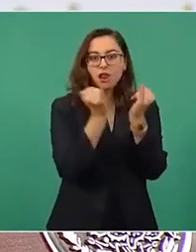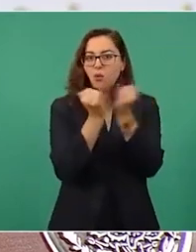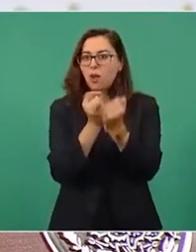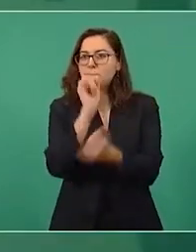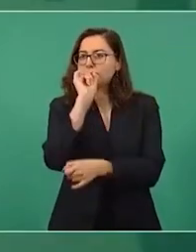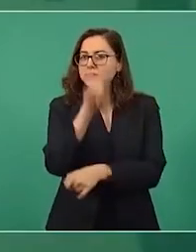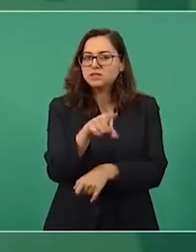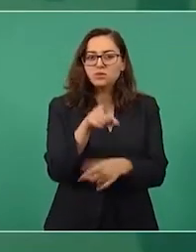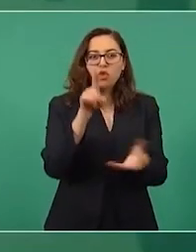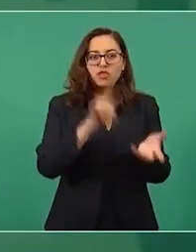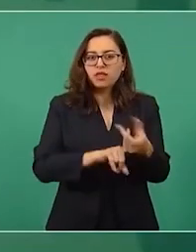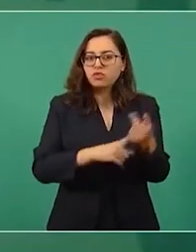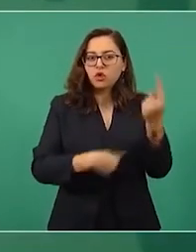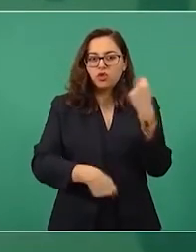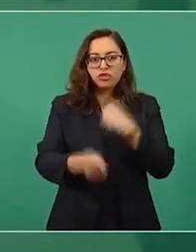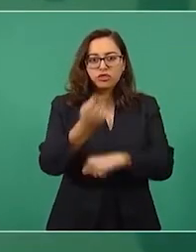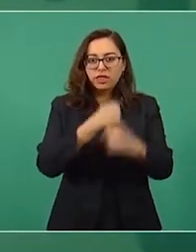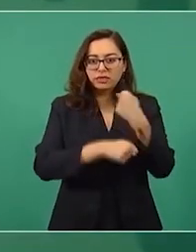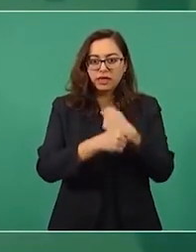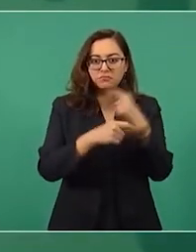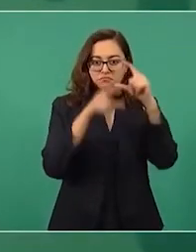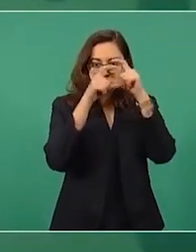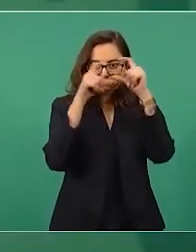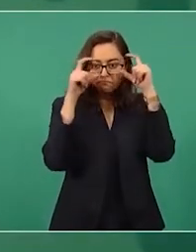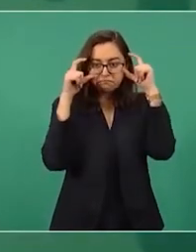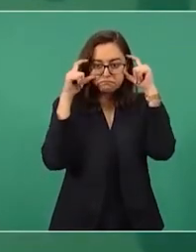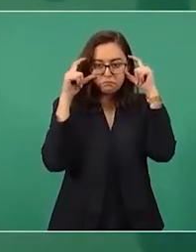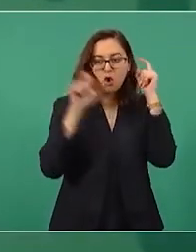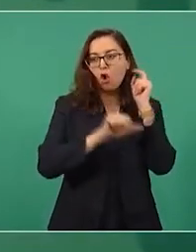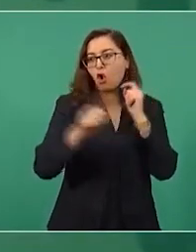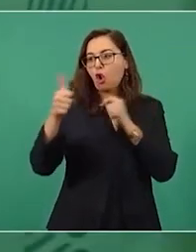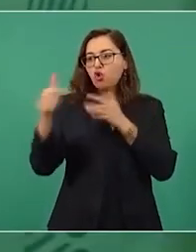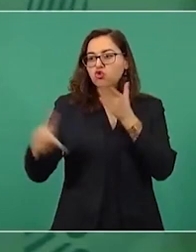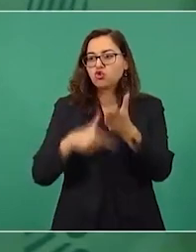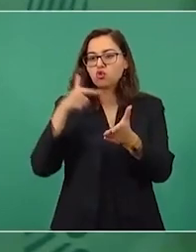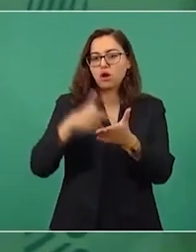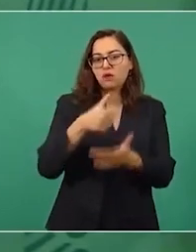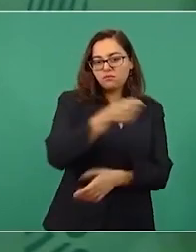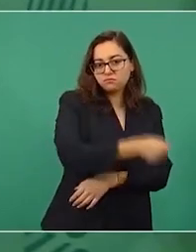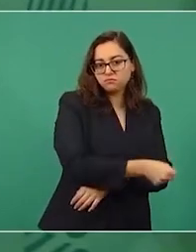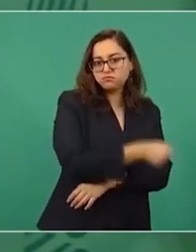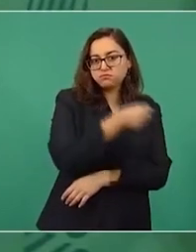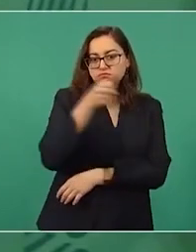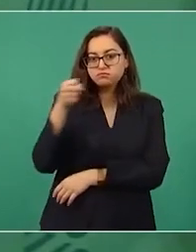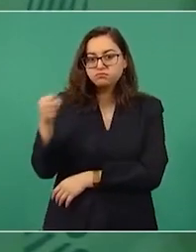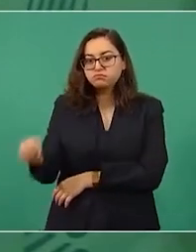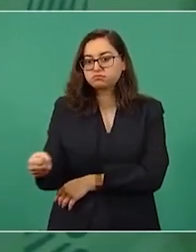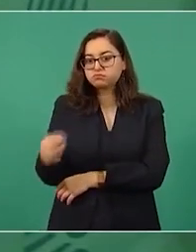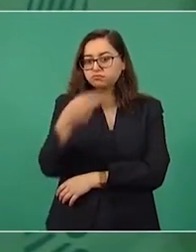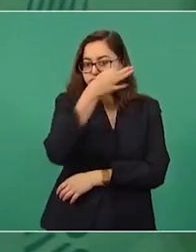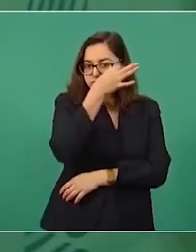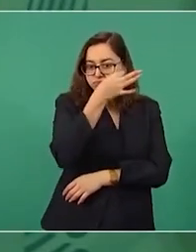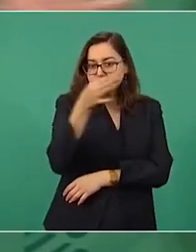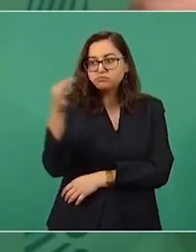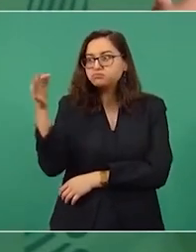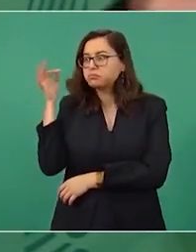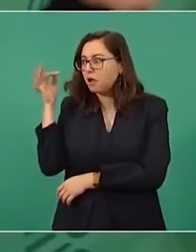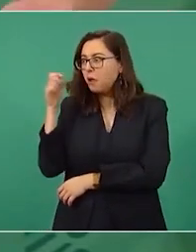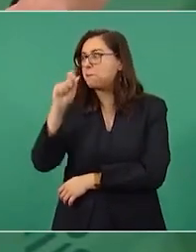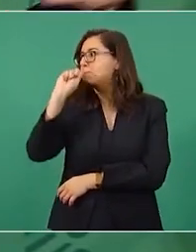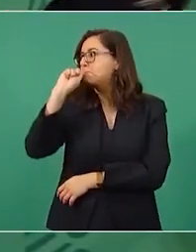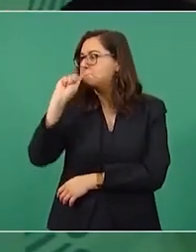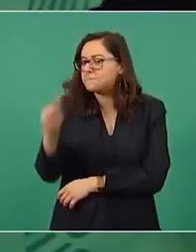plazas. Le vuelven una a poner la venda, lo llevan dos días después a otro lugar, le quitan la venda.